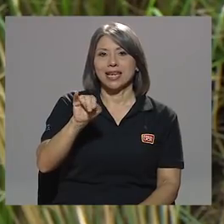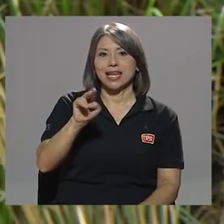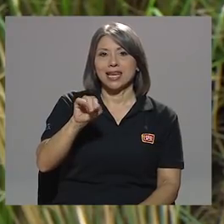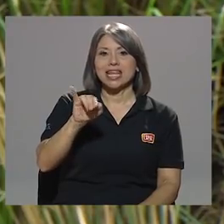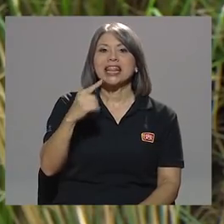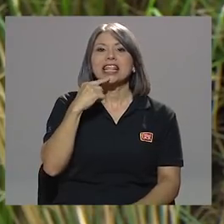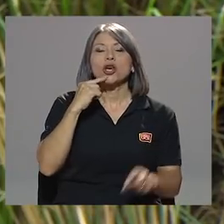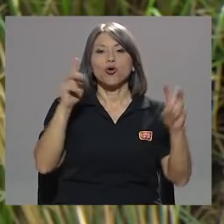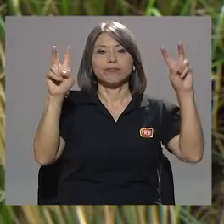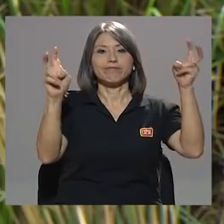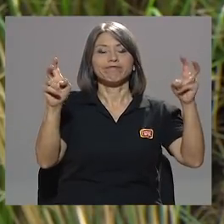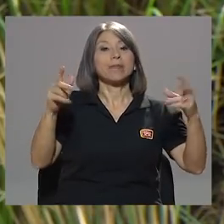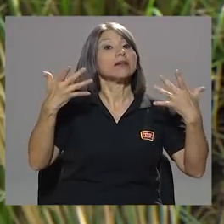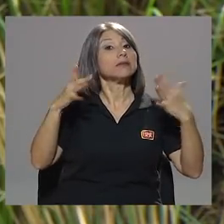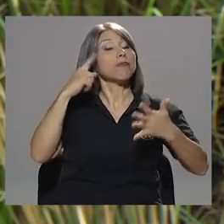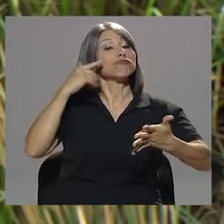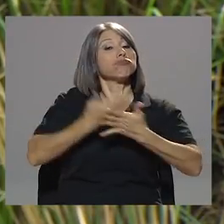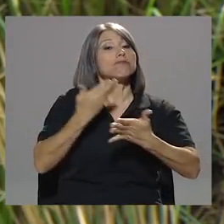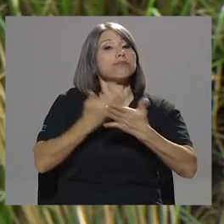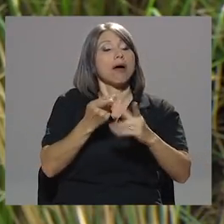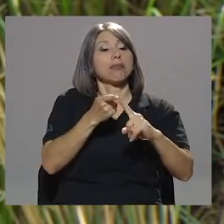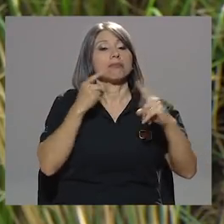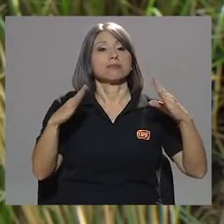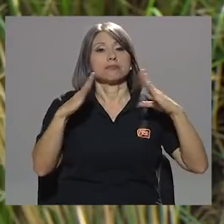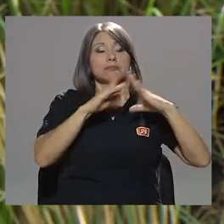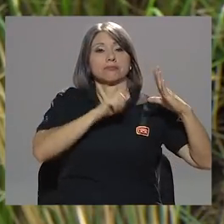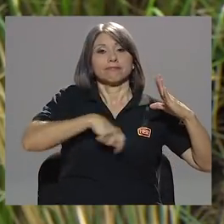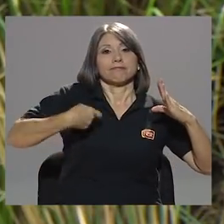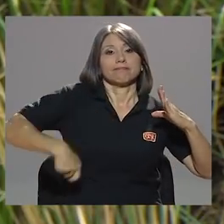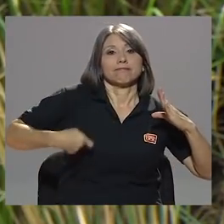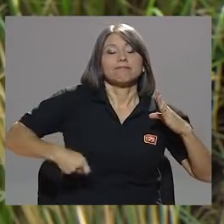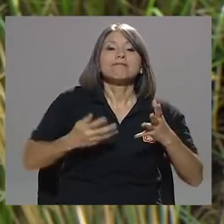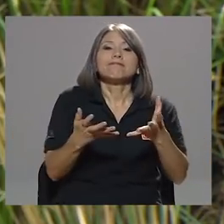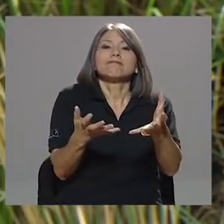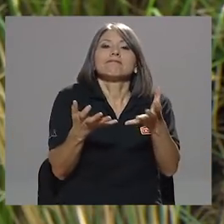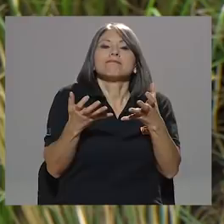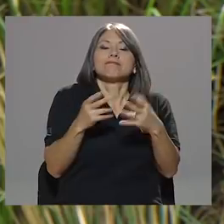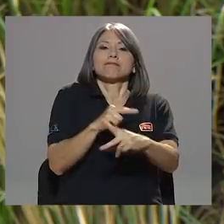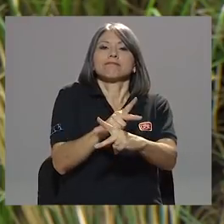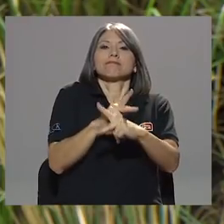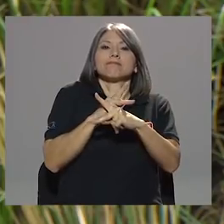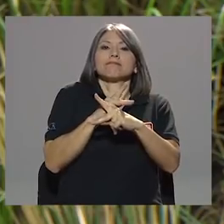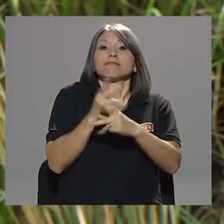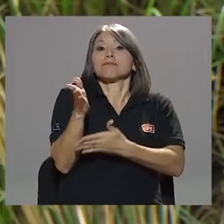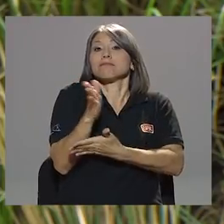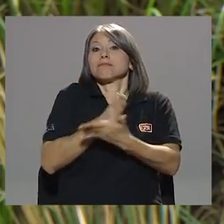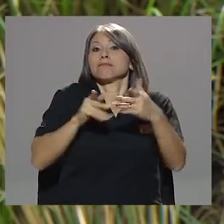Quedó en evidencia que desde casa presidencial se hizo proteger o se quiso proteger a alguien.